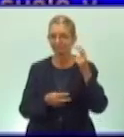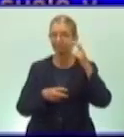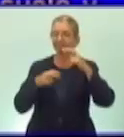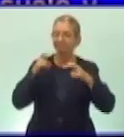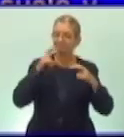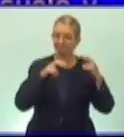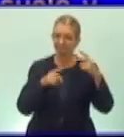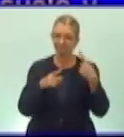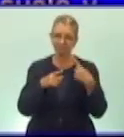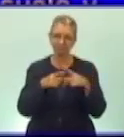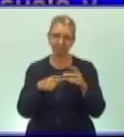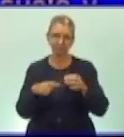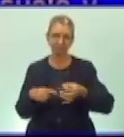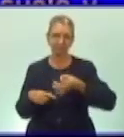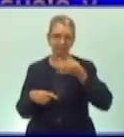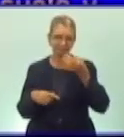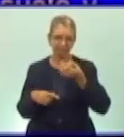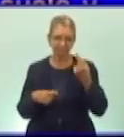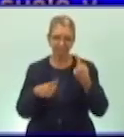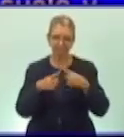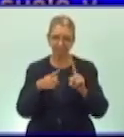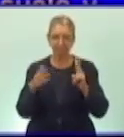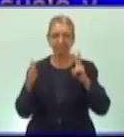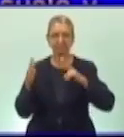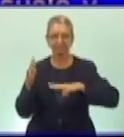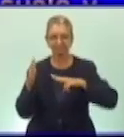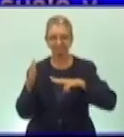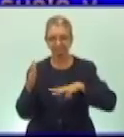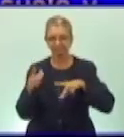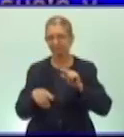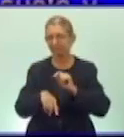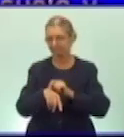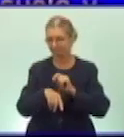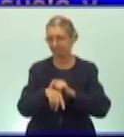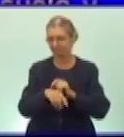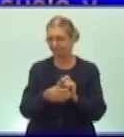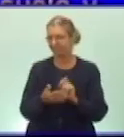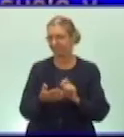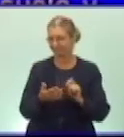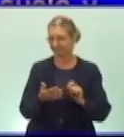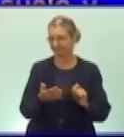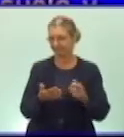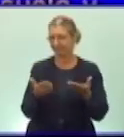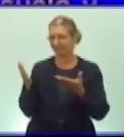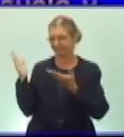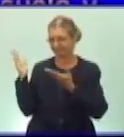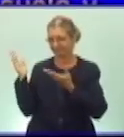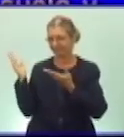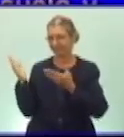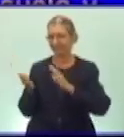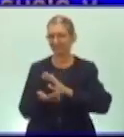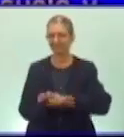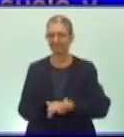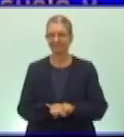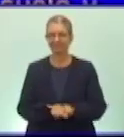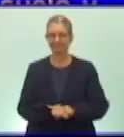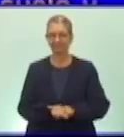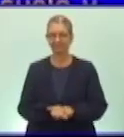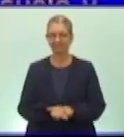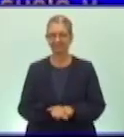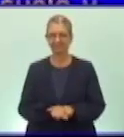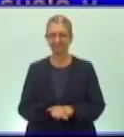otra es explicar y otra es valorar les voy a dar un tiempo para que puedan copiarla o